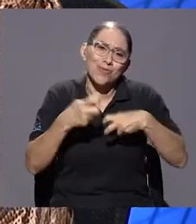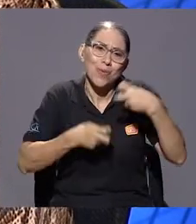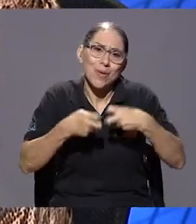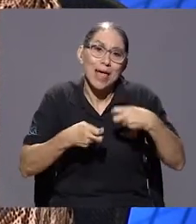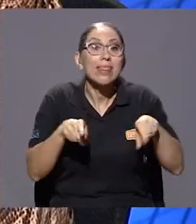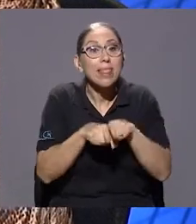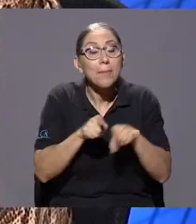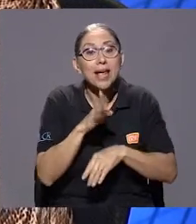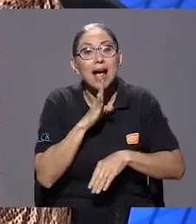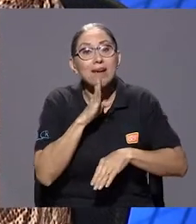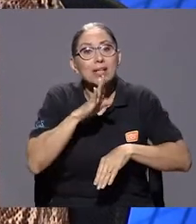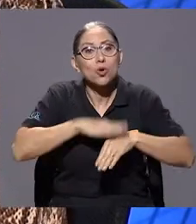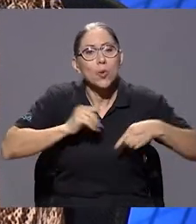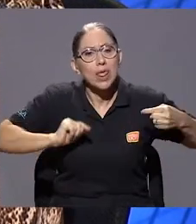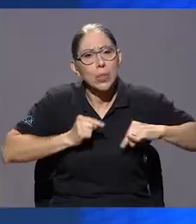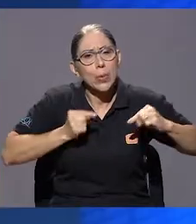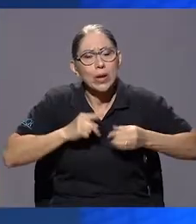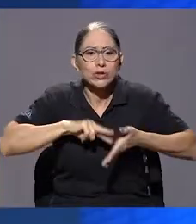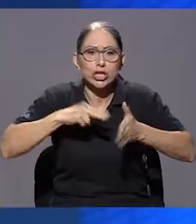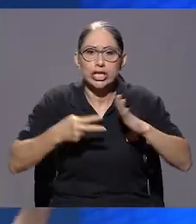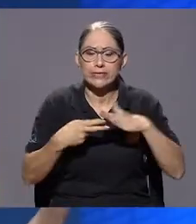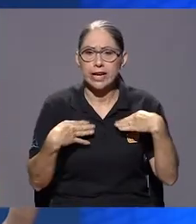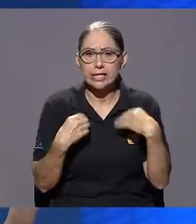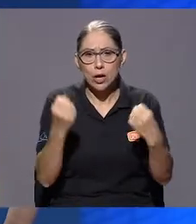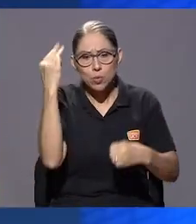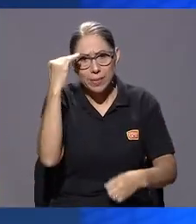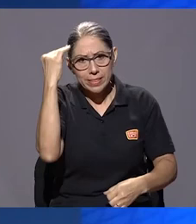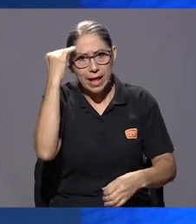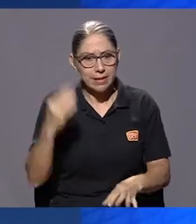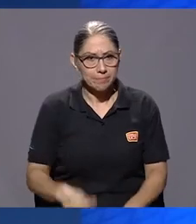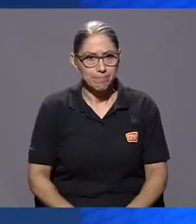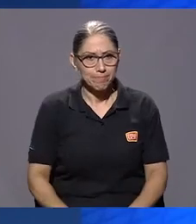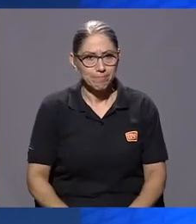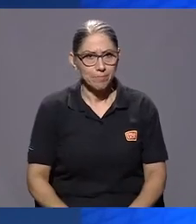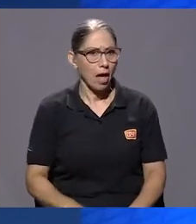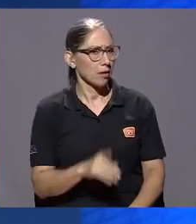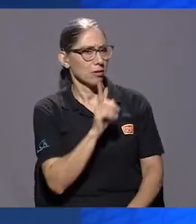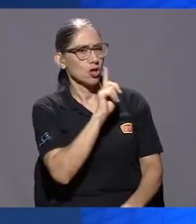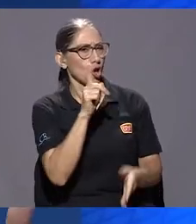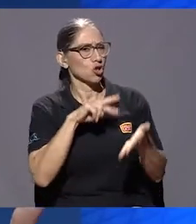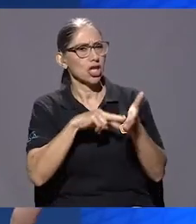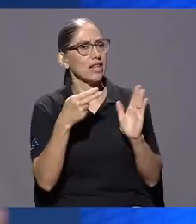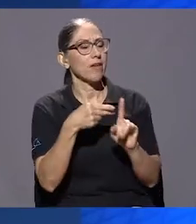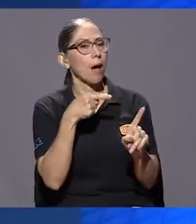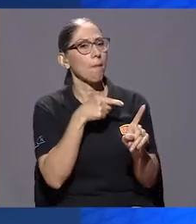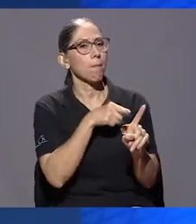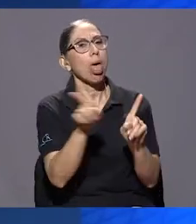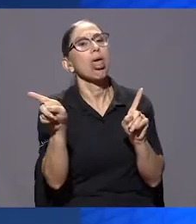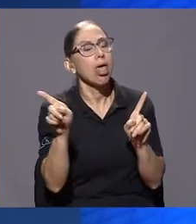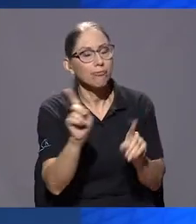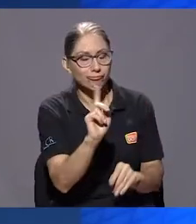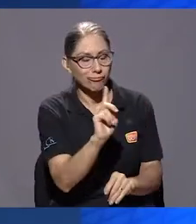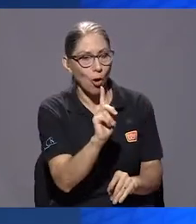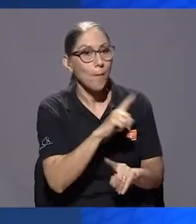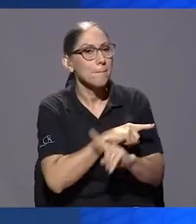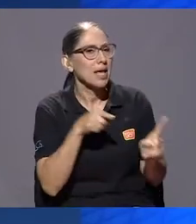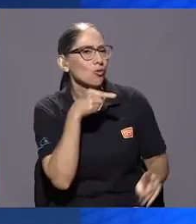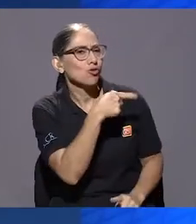de duelo o hablar de salud mental. Sin ánimo de desviarnos del tema, pero ya que mencionas